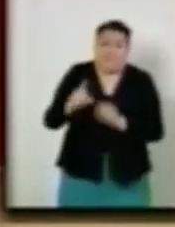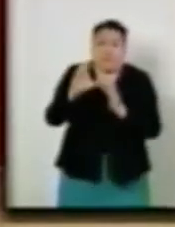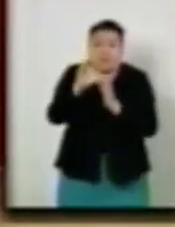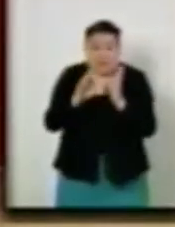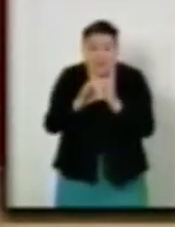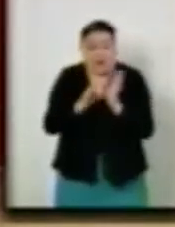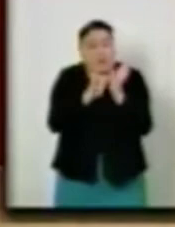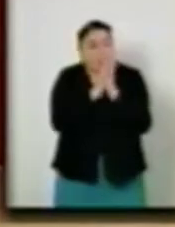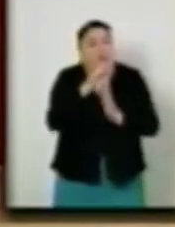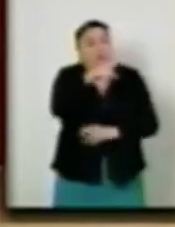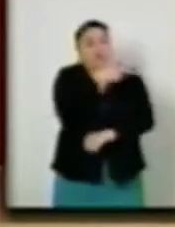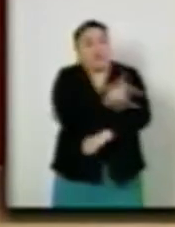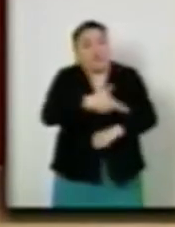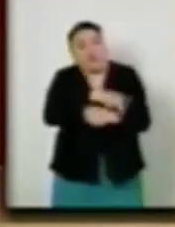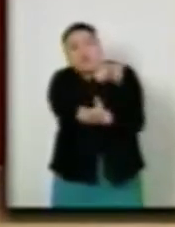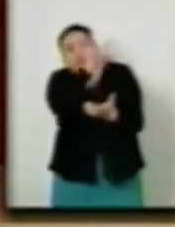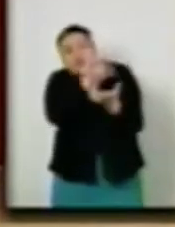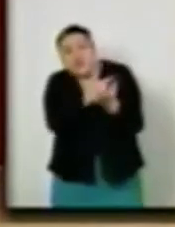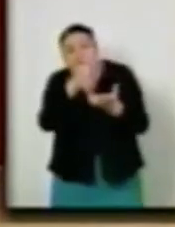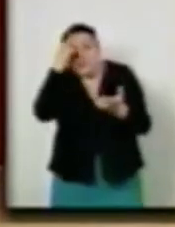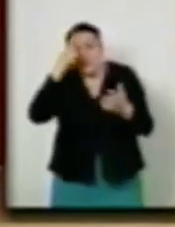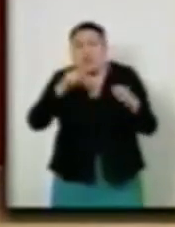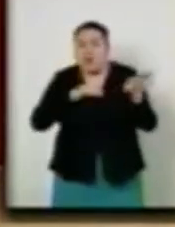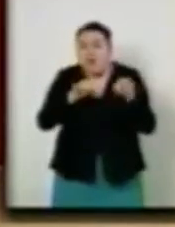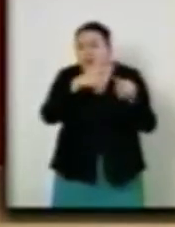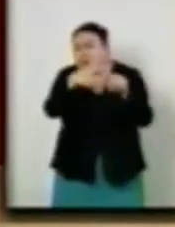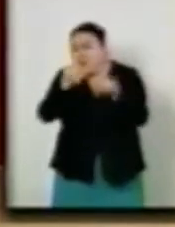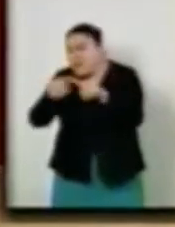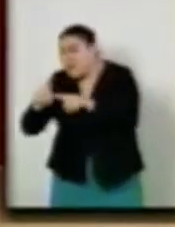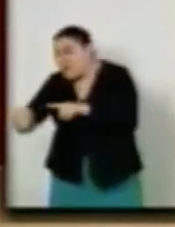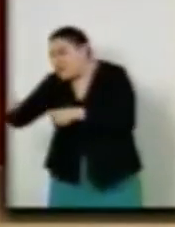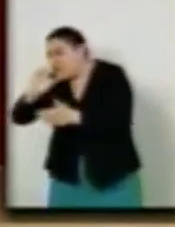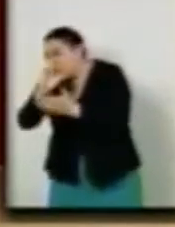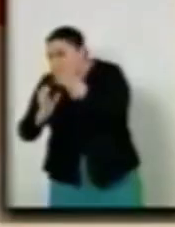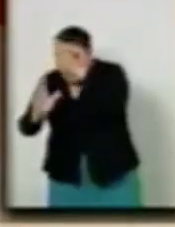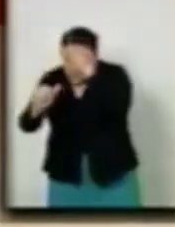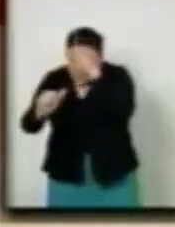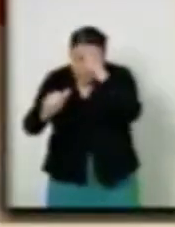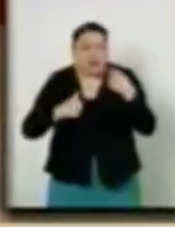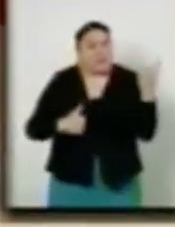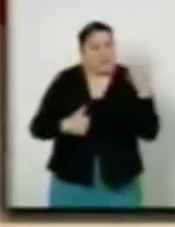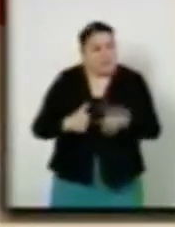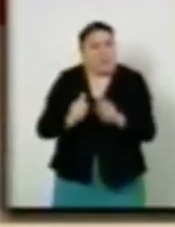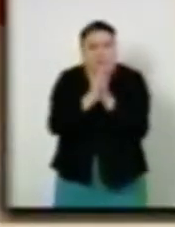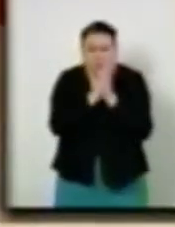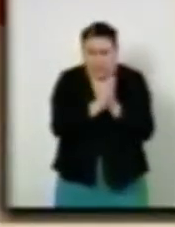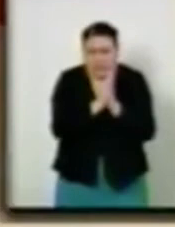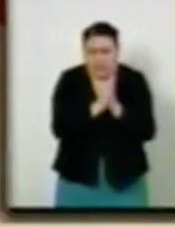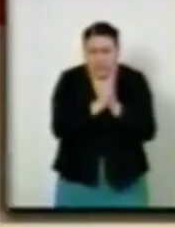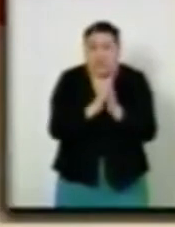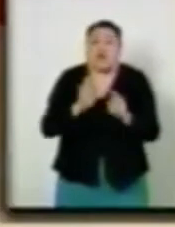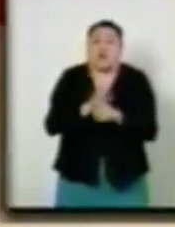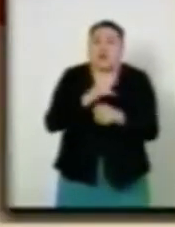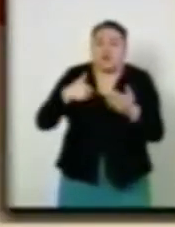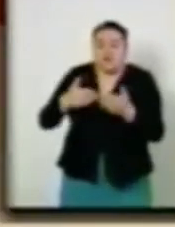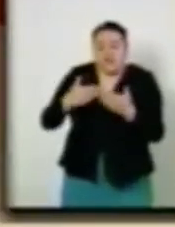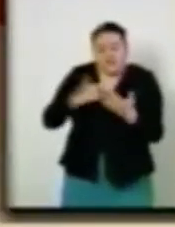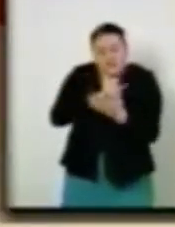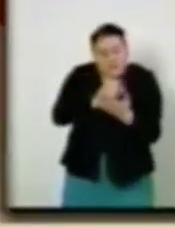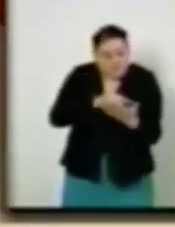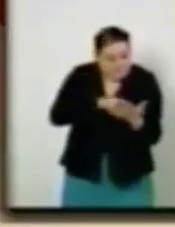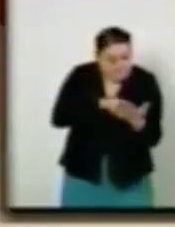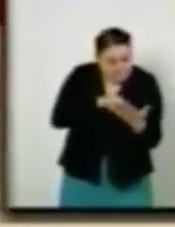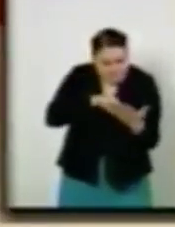para que expida las leyes que regirán todo contrato de trabajo. Por ello, y derivado del análisis de la legislación vigente,